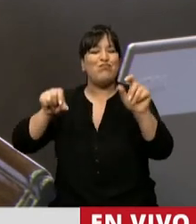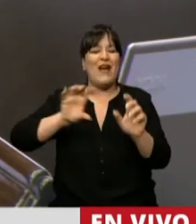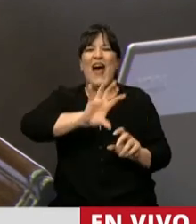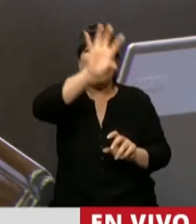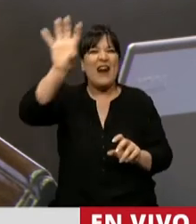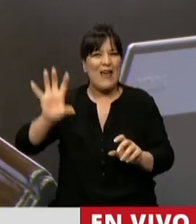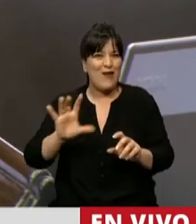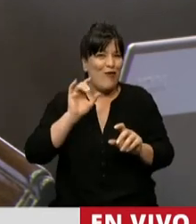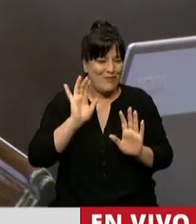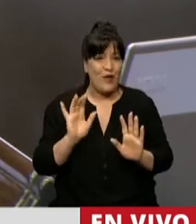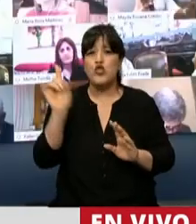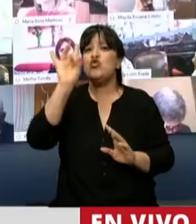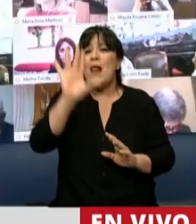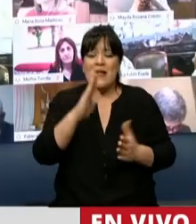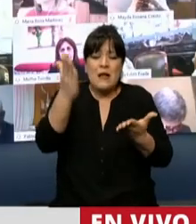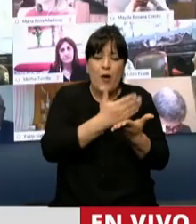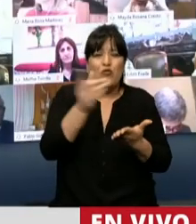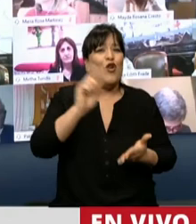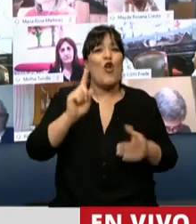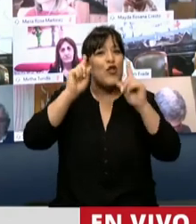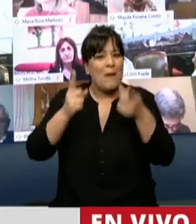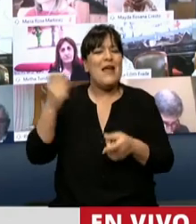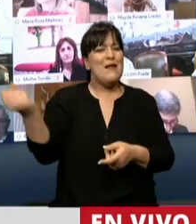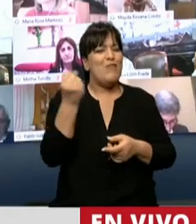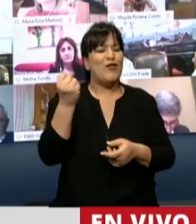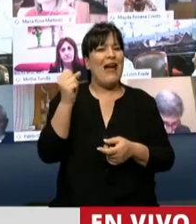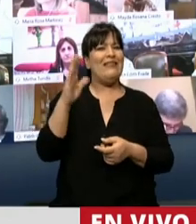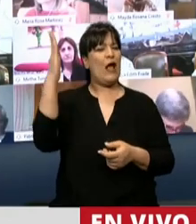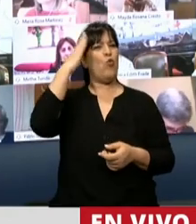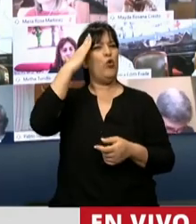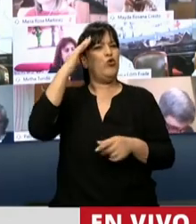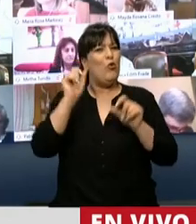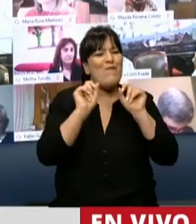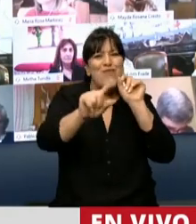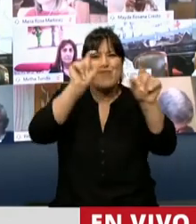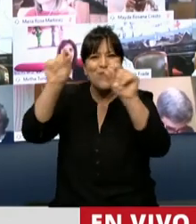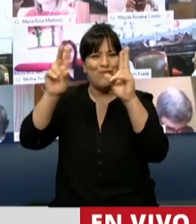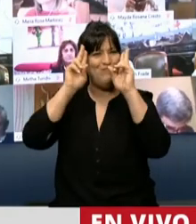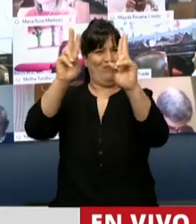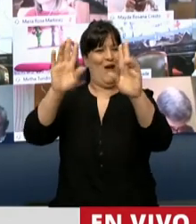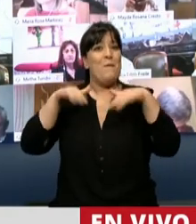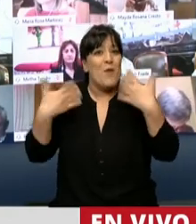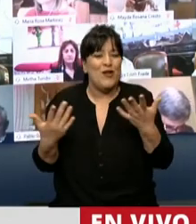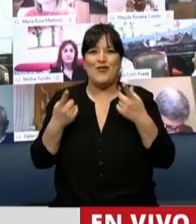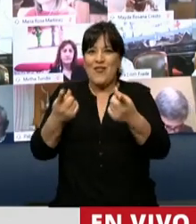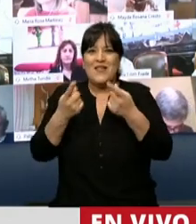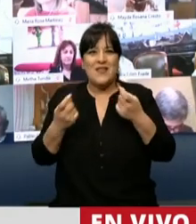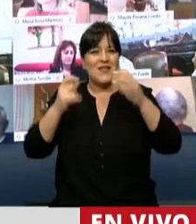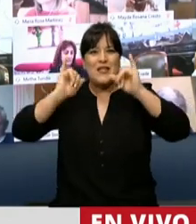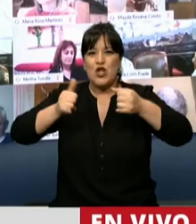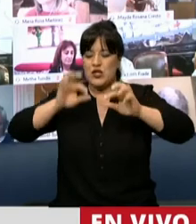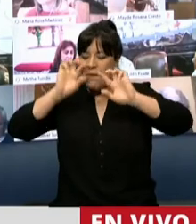no solamente desde lo productivo, sino desde lo cultural. Y estos sectores necesitan que, por supuesto, tengamos políticas de desarrollo